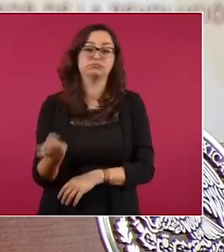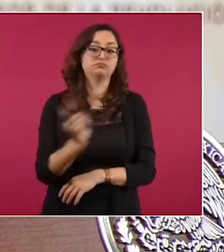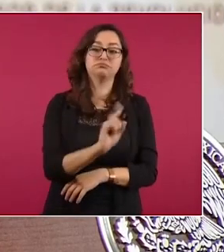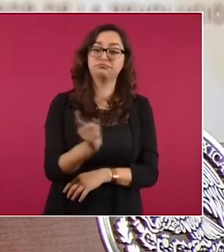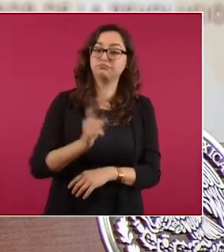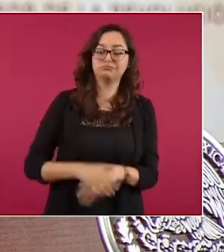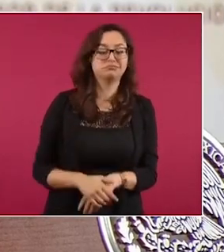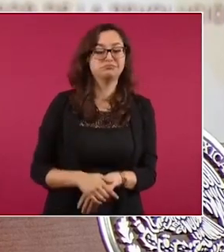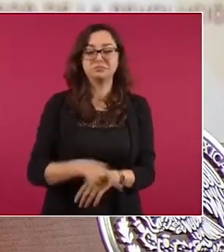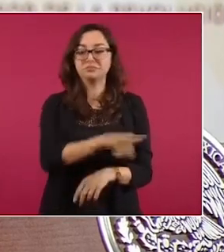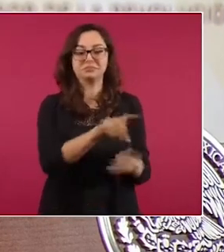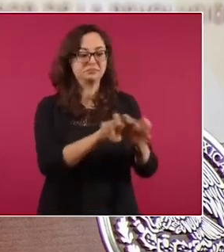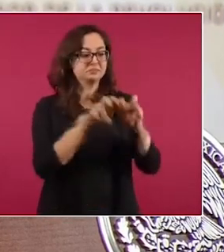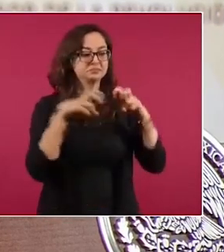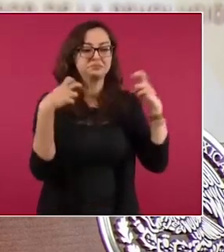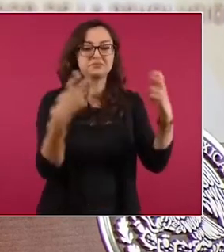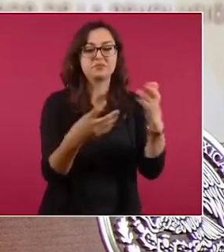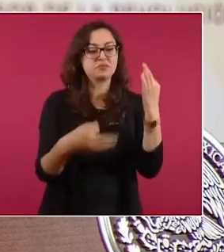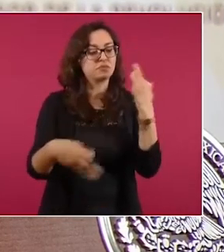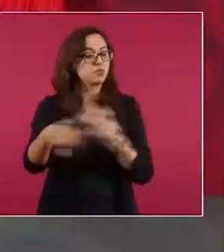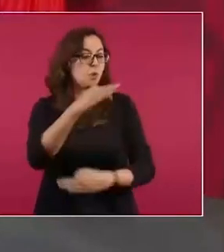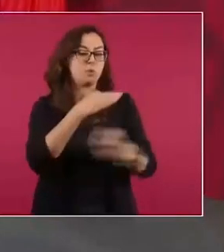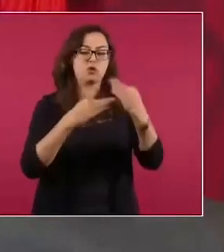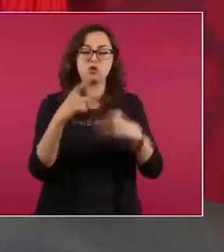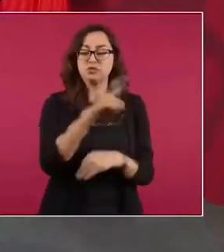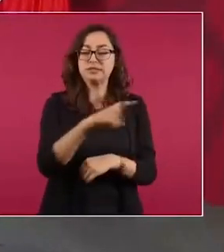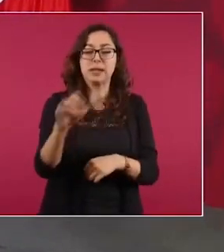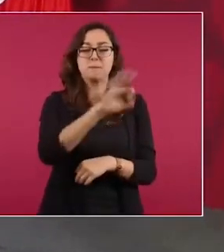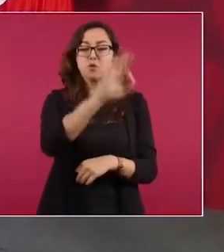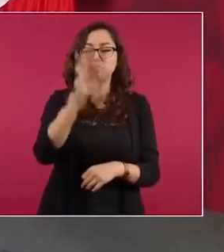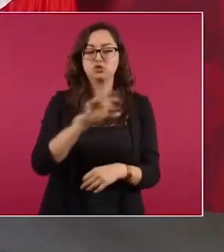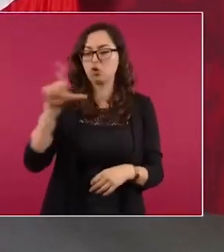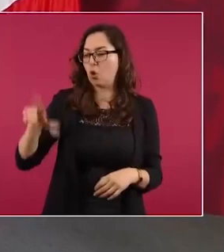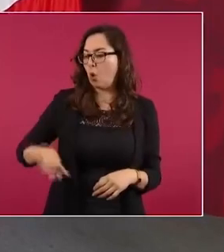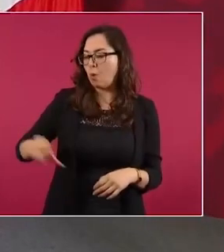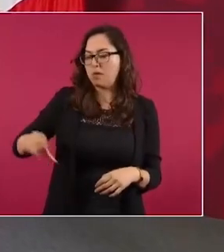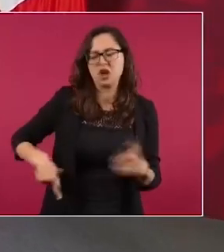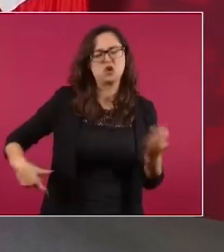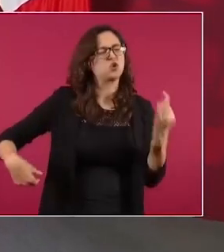Los comentaristas de radio, todo.